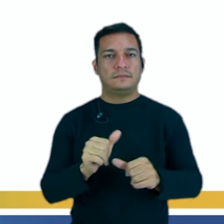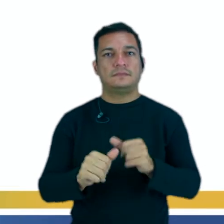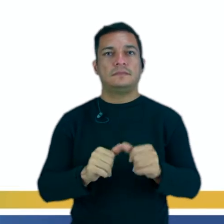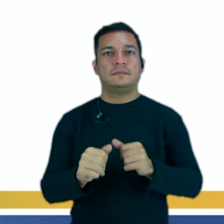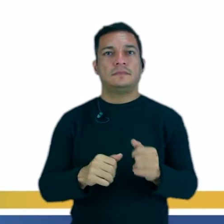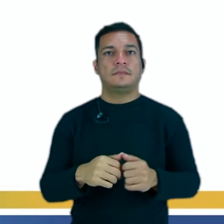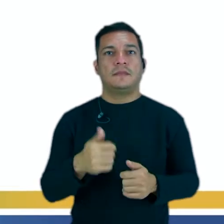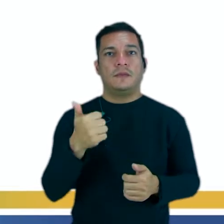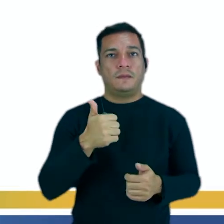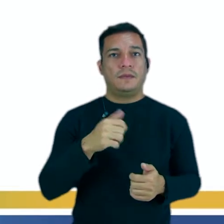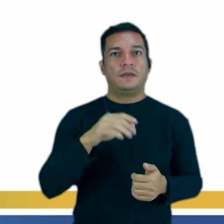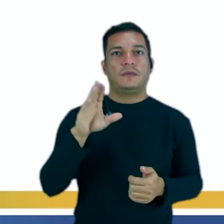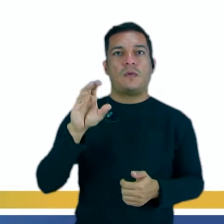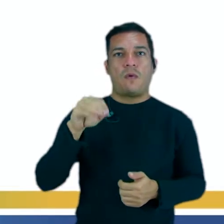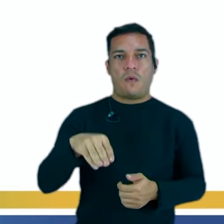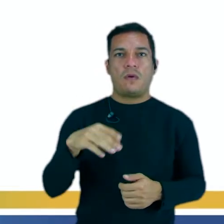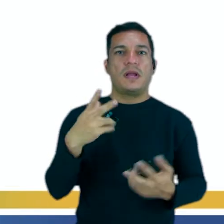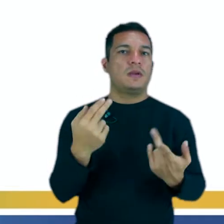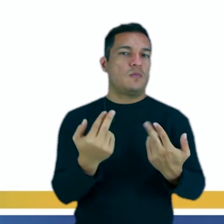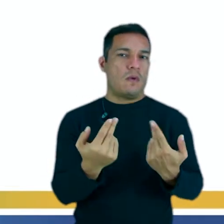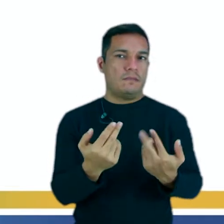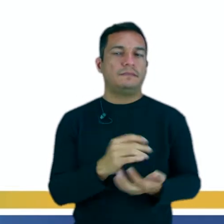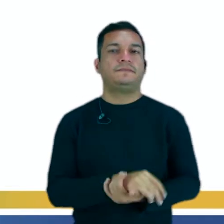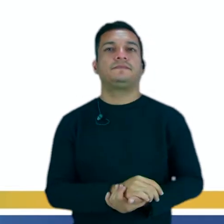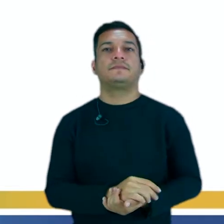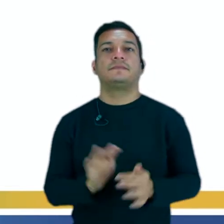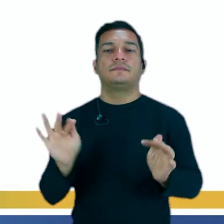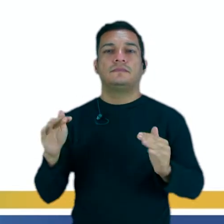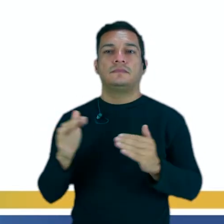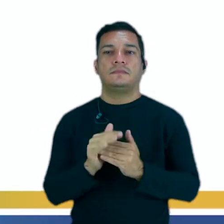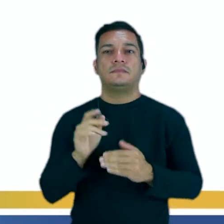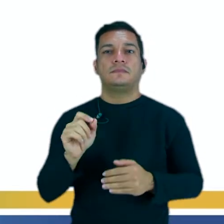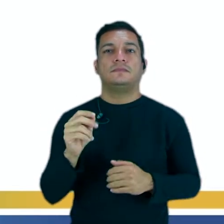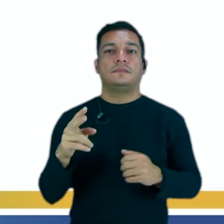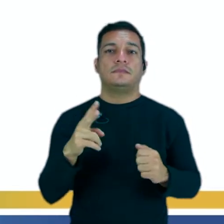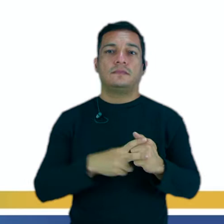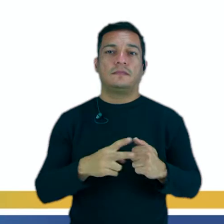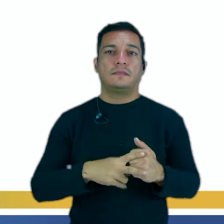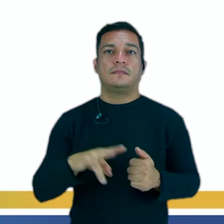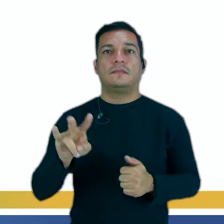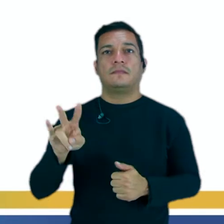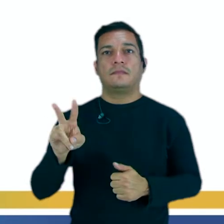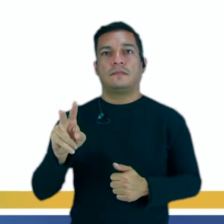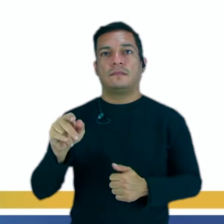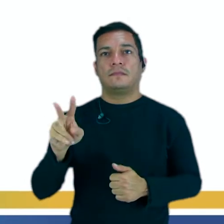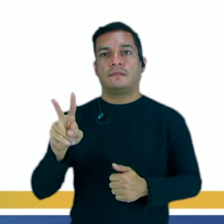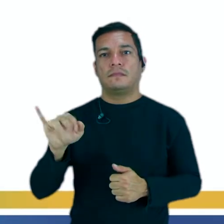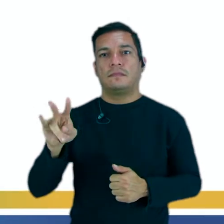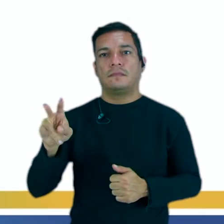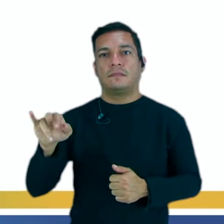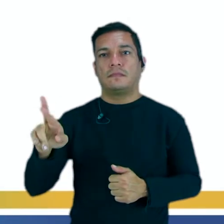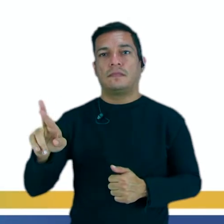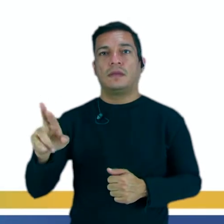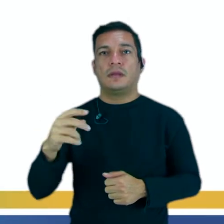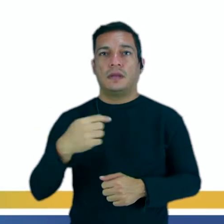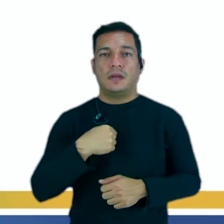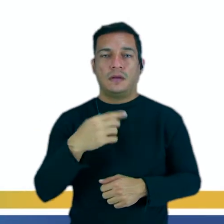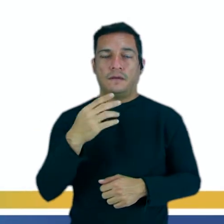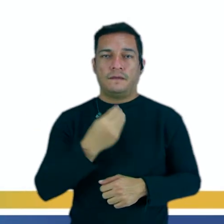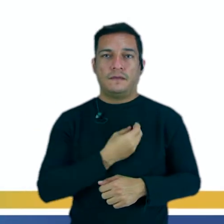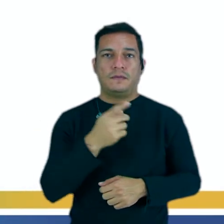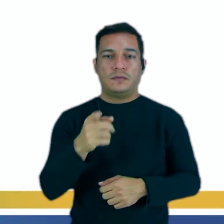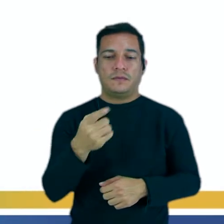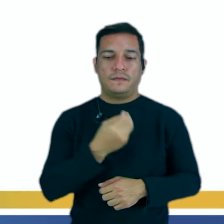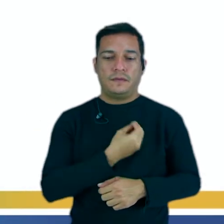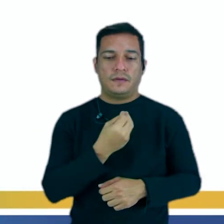raíz, su radical, permanece igual. Y por último, el verbo vivir, de tercera conjugación. Yo vivo, tú